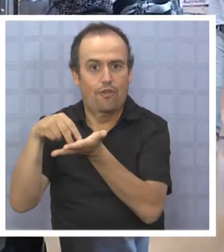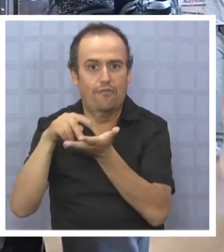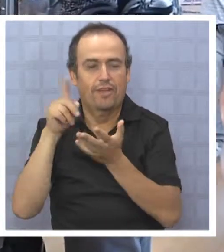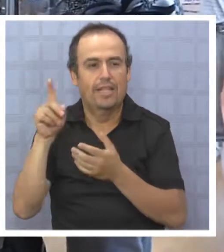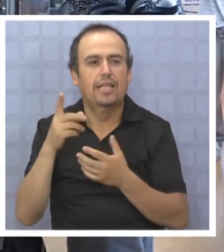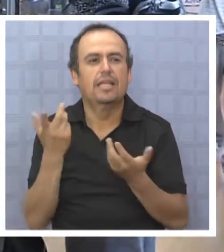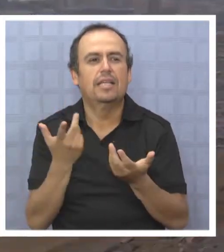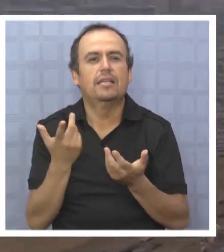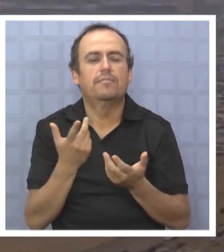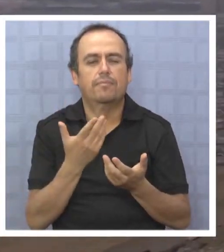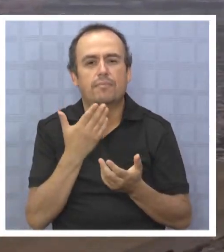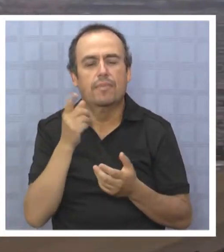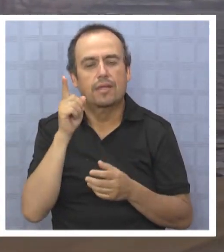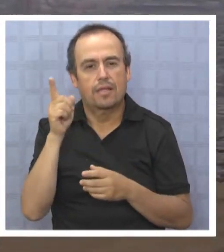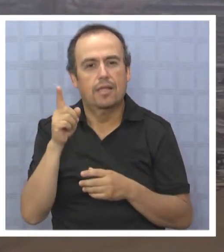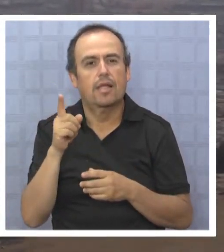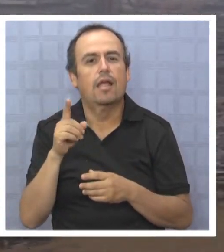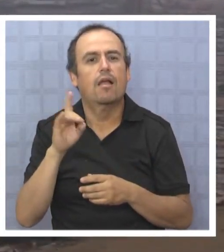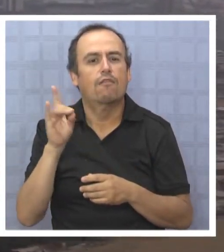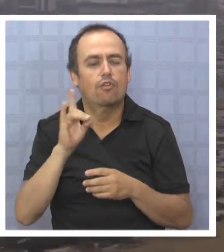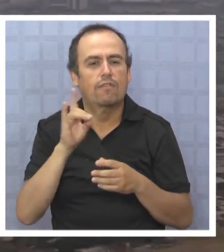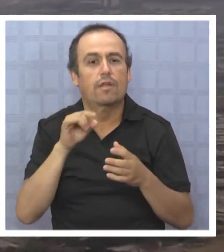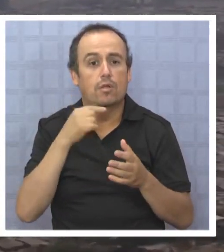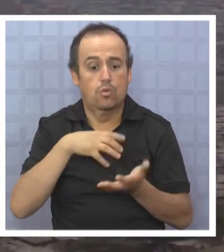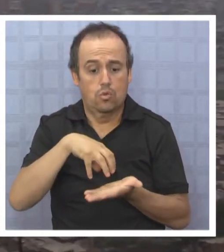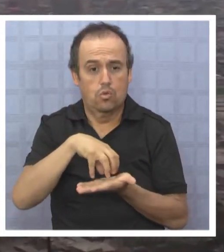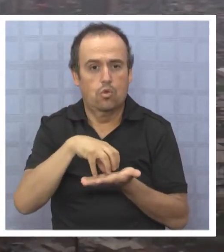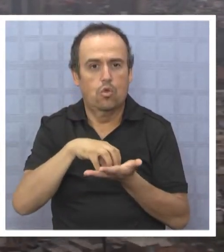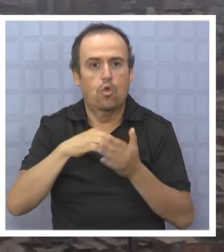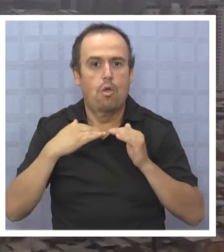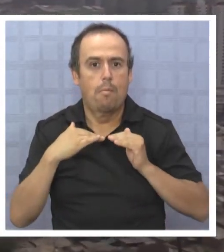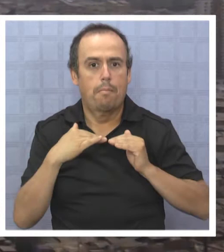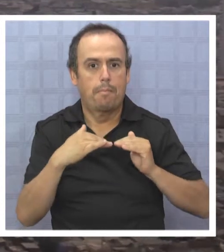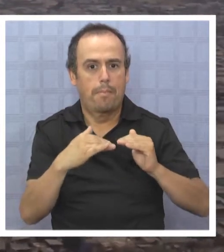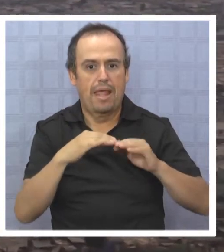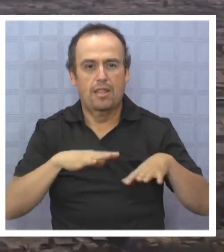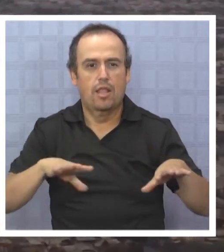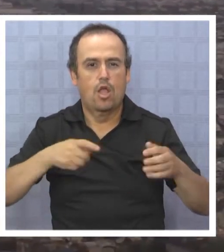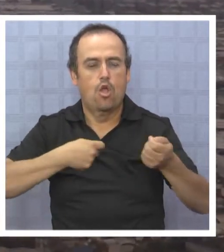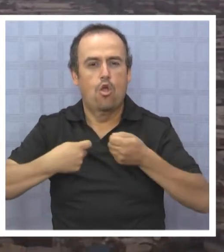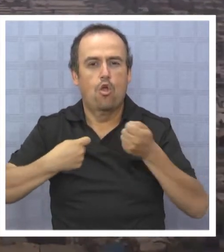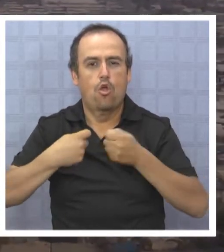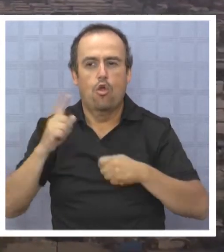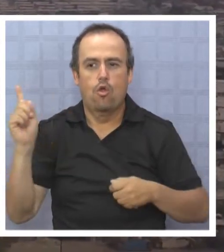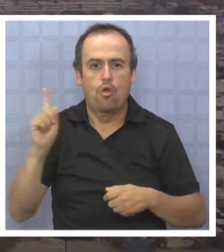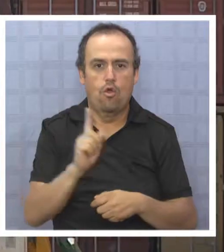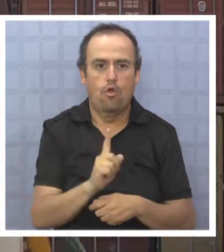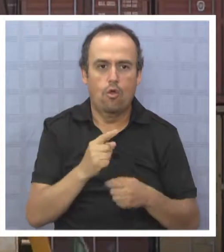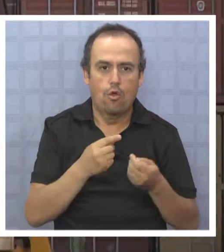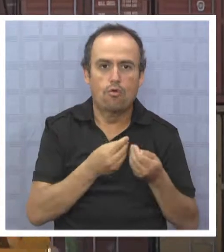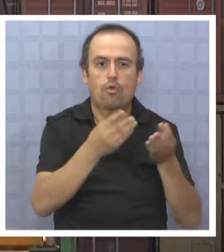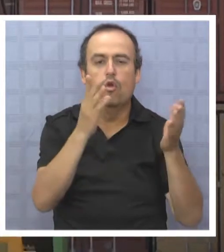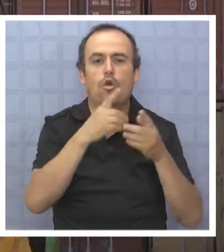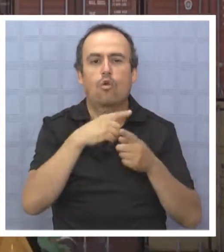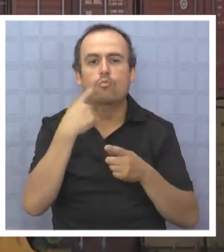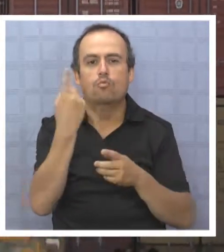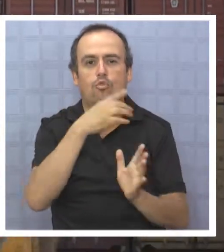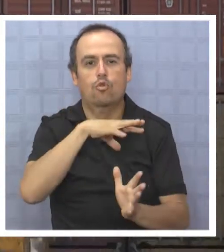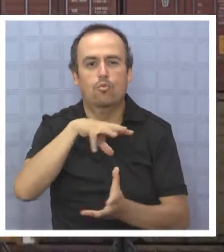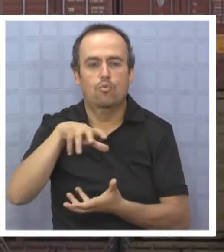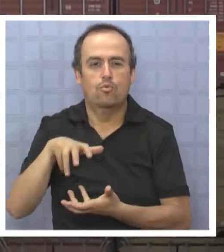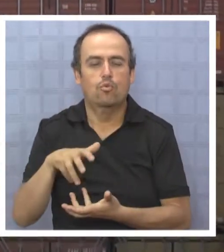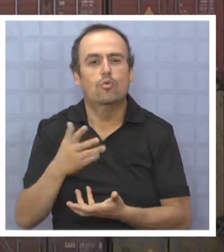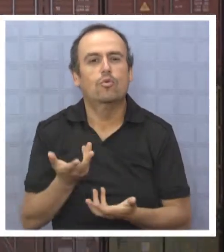agregar que también nuestra ciudad es una plataforma para comercializar y comunicarse con el resto del mundo. Cabe